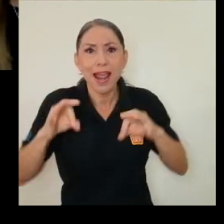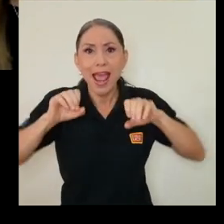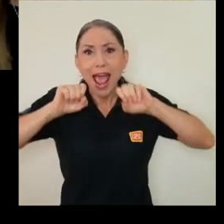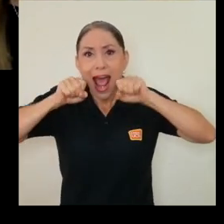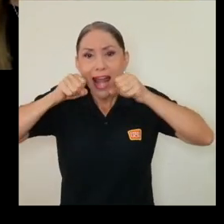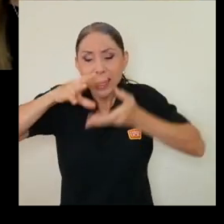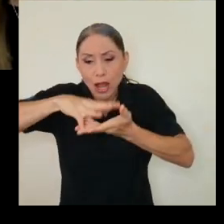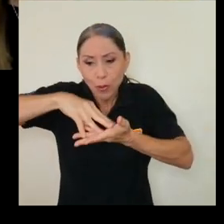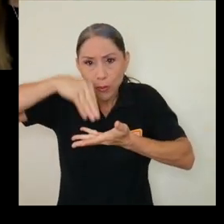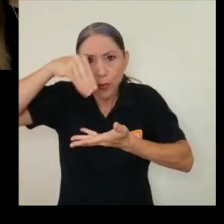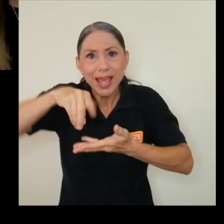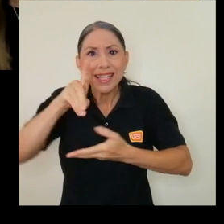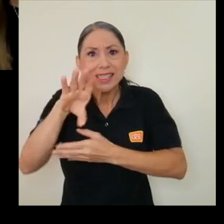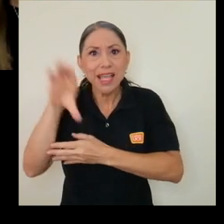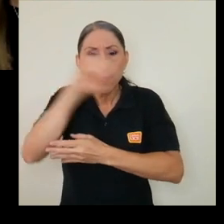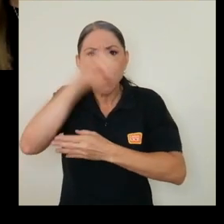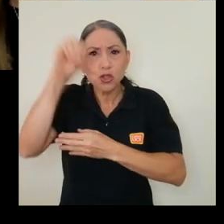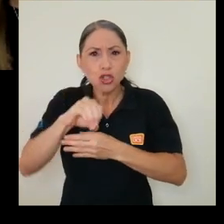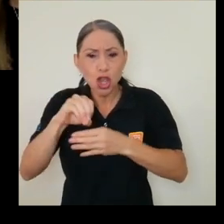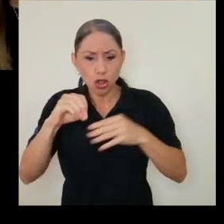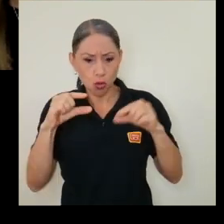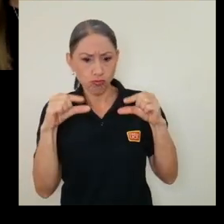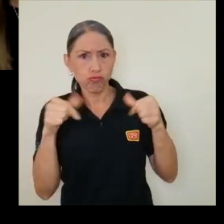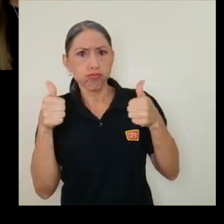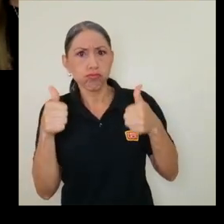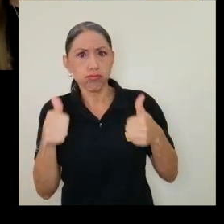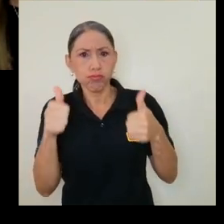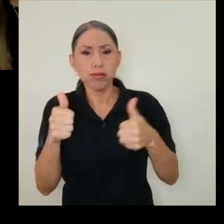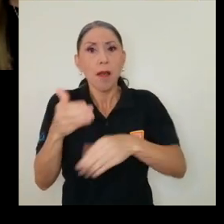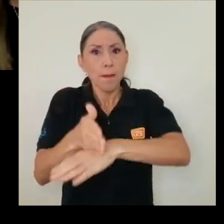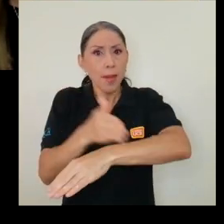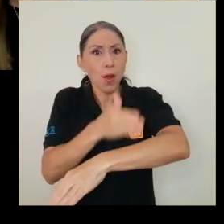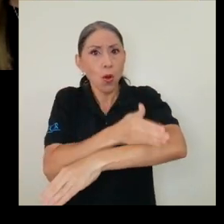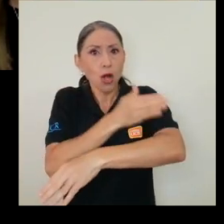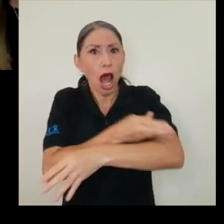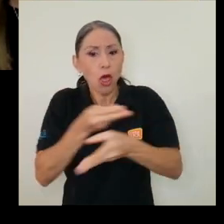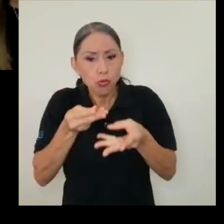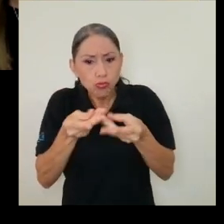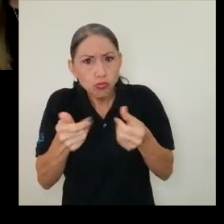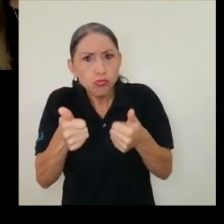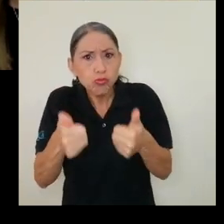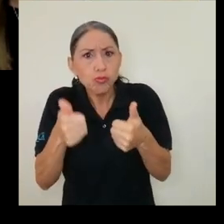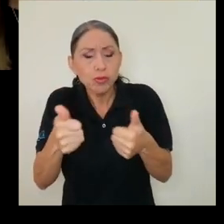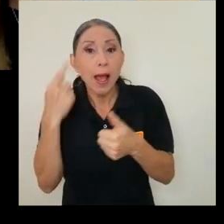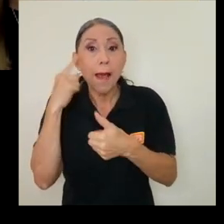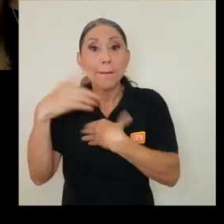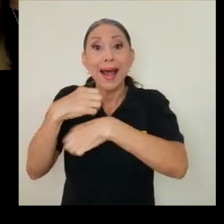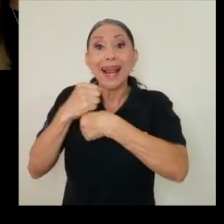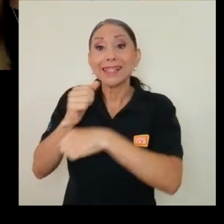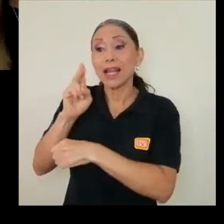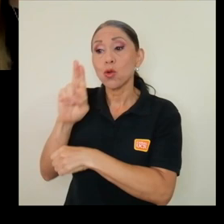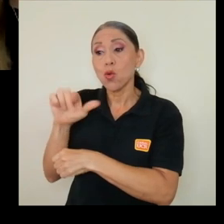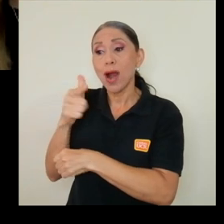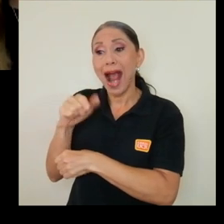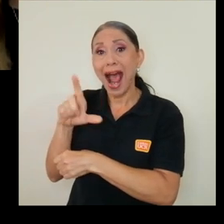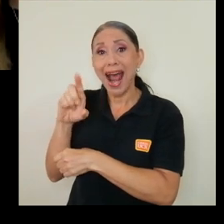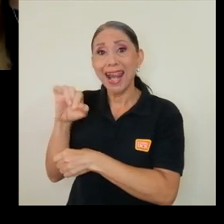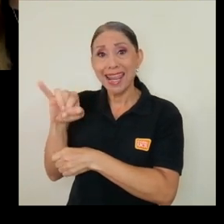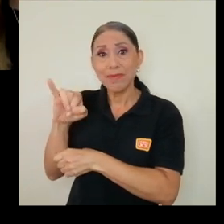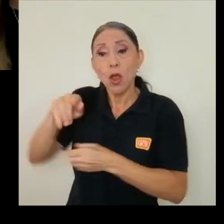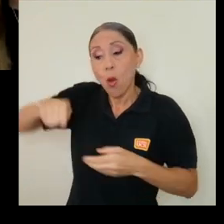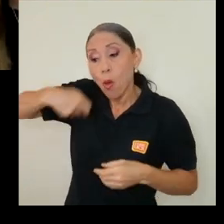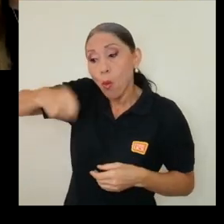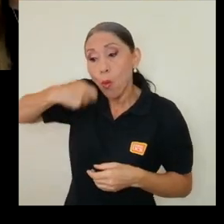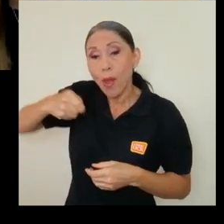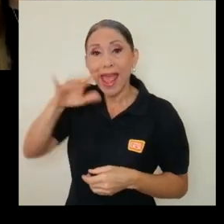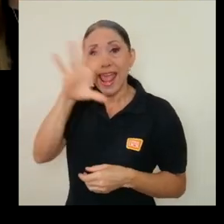grano entero con un perfil nutricional mejorado y menores problemas de rancidez para la producción Dugali, una papilla espesa que se consume en